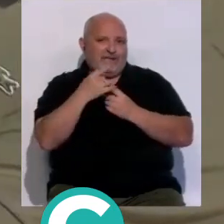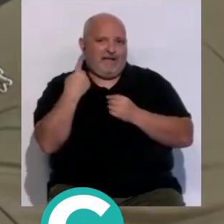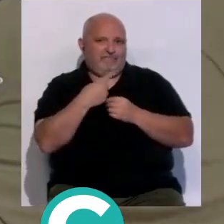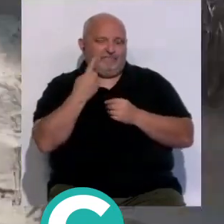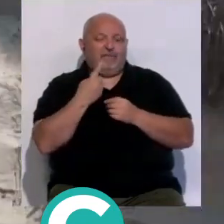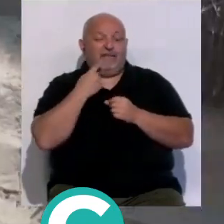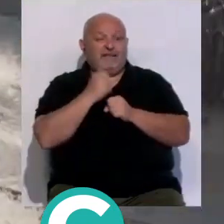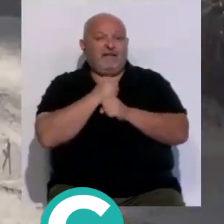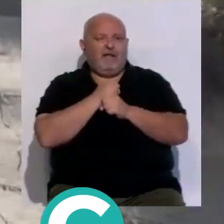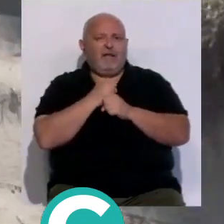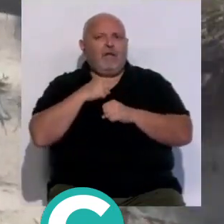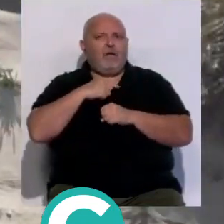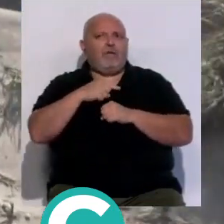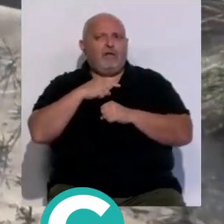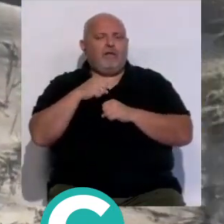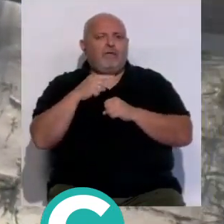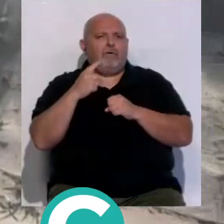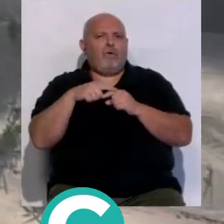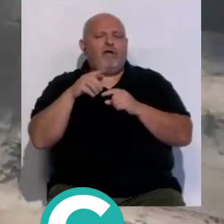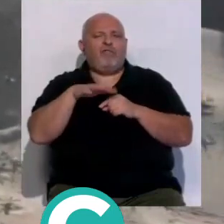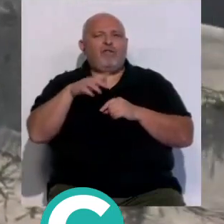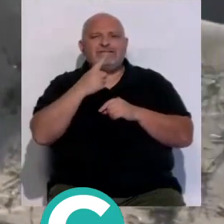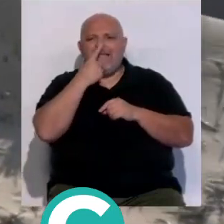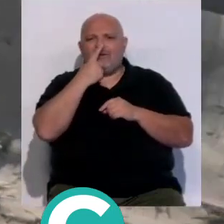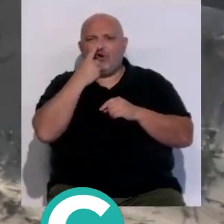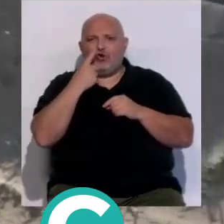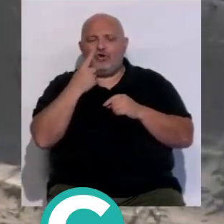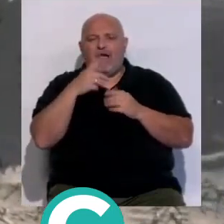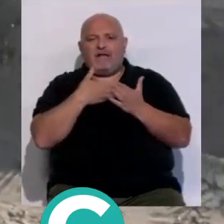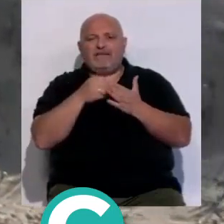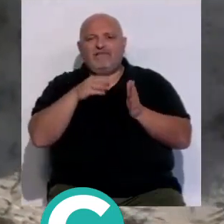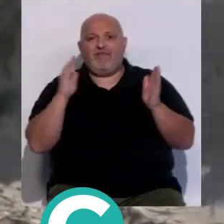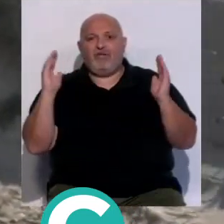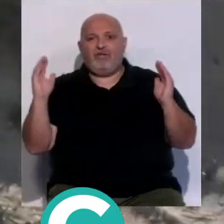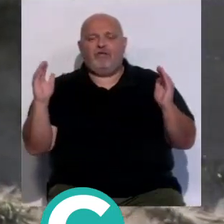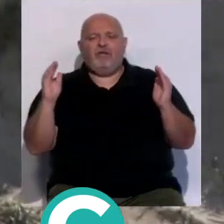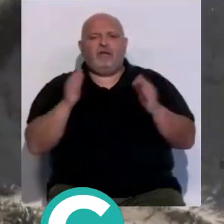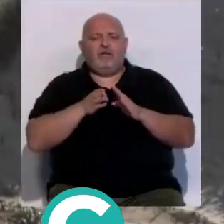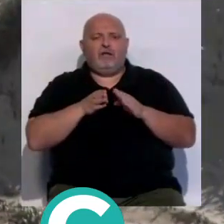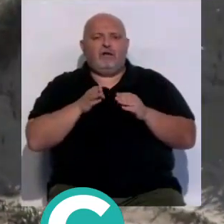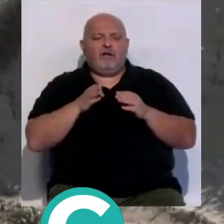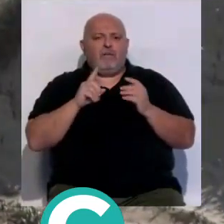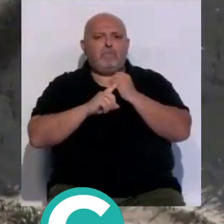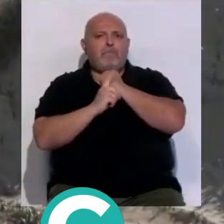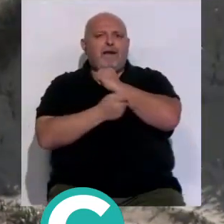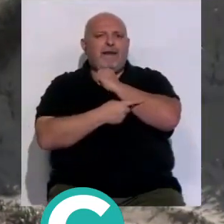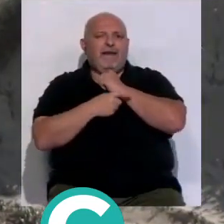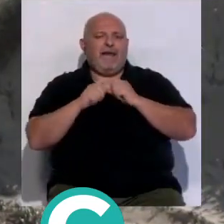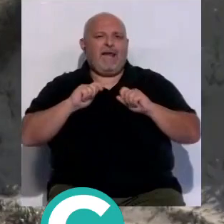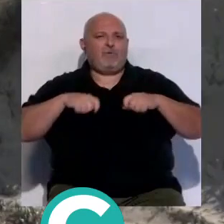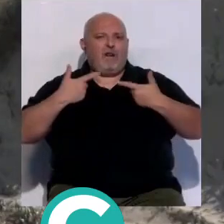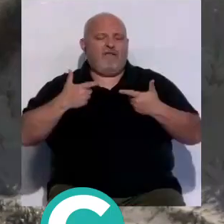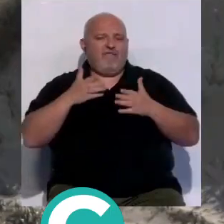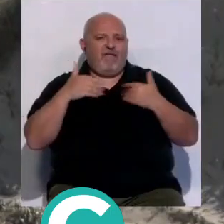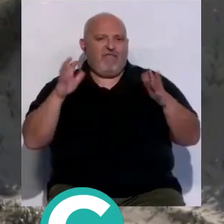estos trabajos se están ejecutando desde el ventorrillo del chato hasta san fernando y atravesarán el parque natural de la